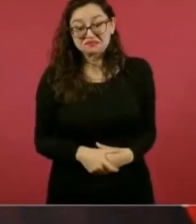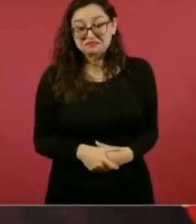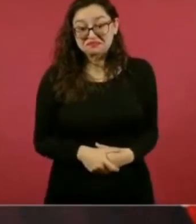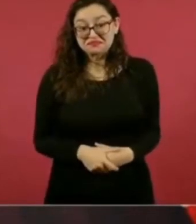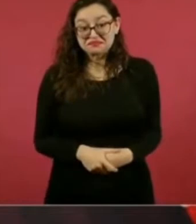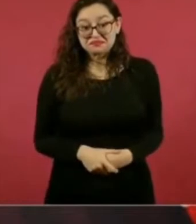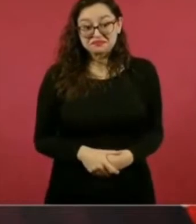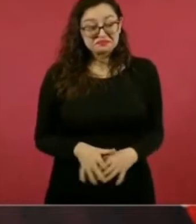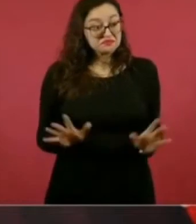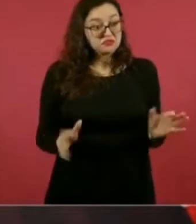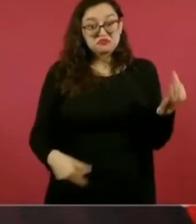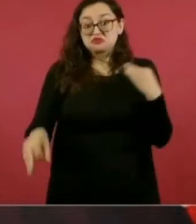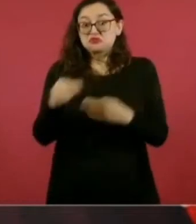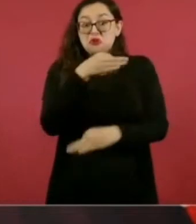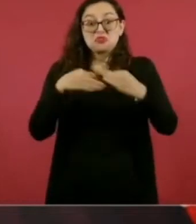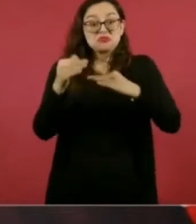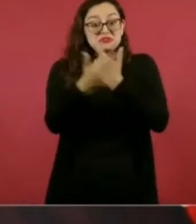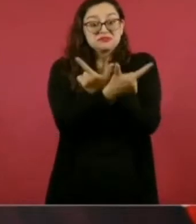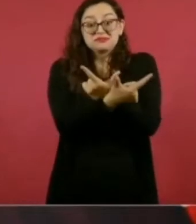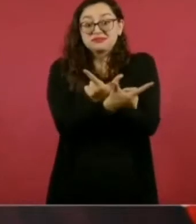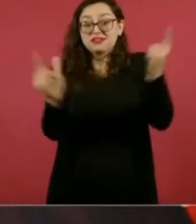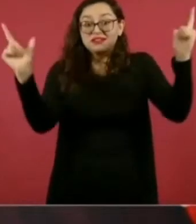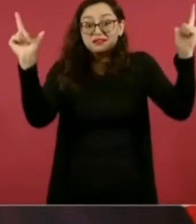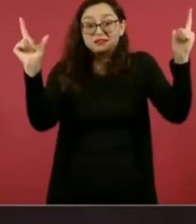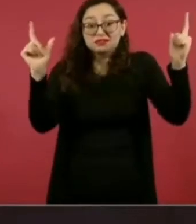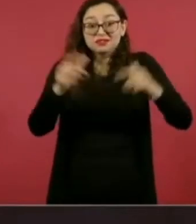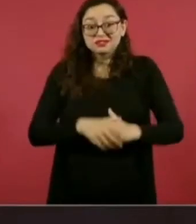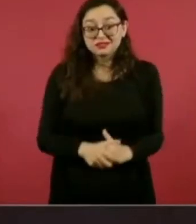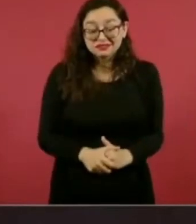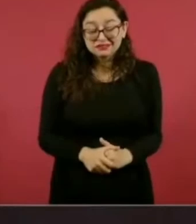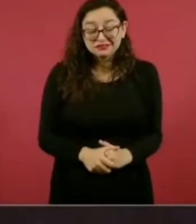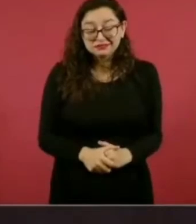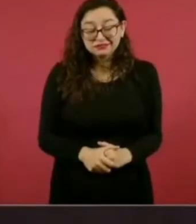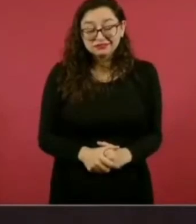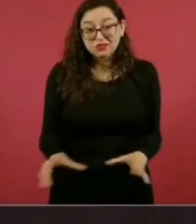Libertad completa, absoluta,